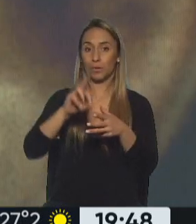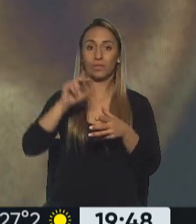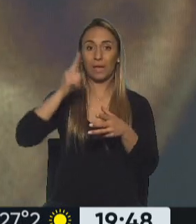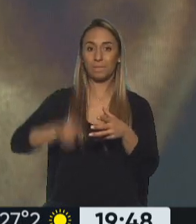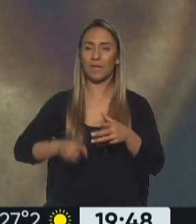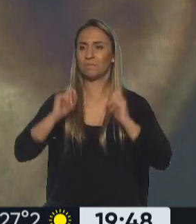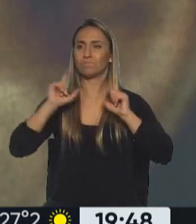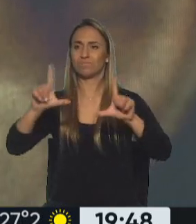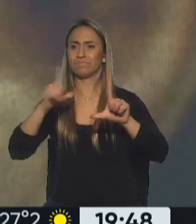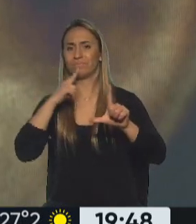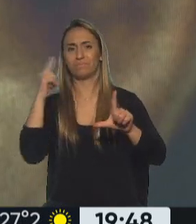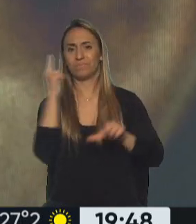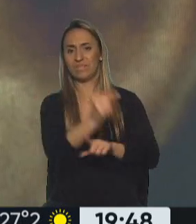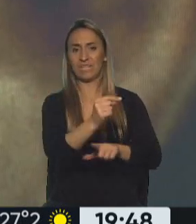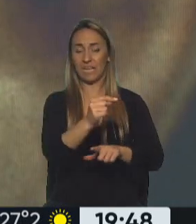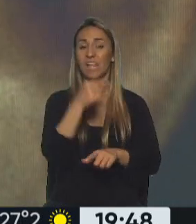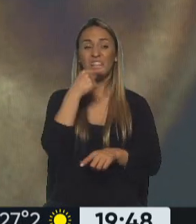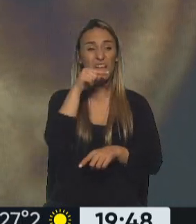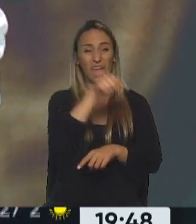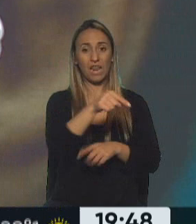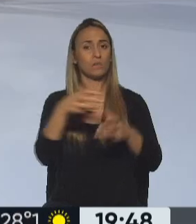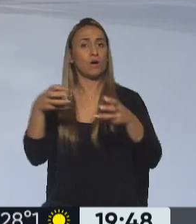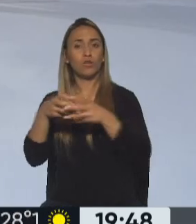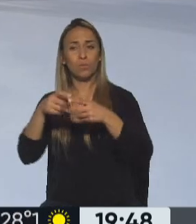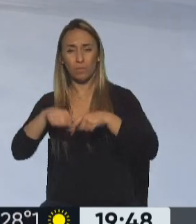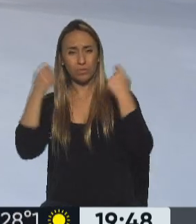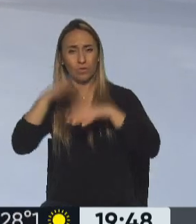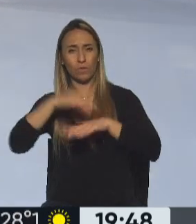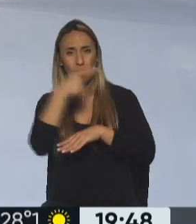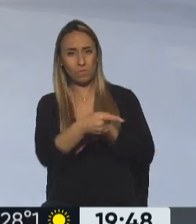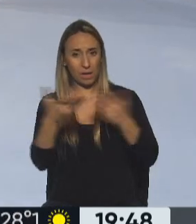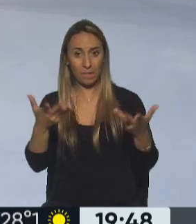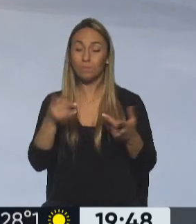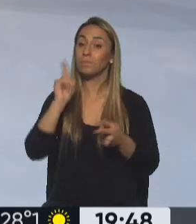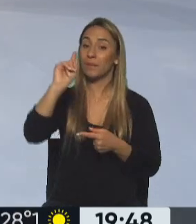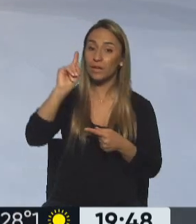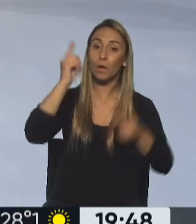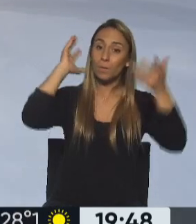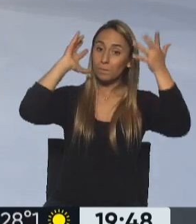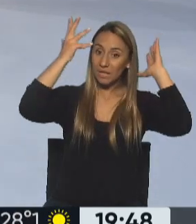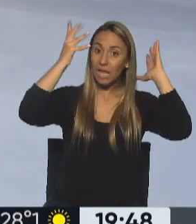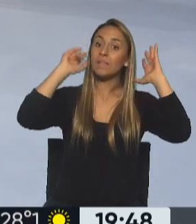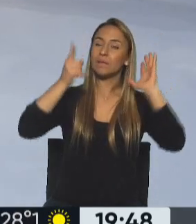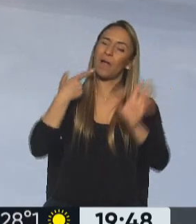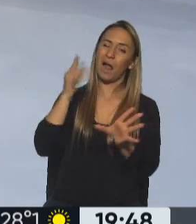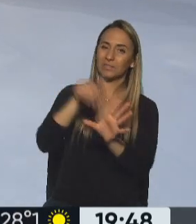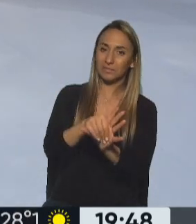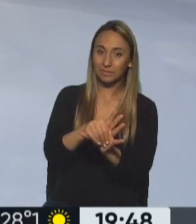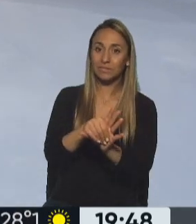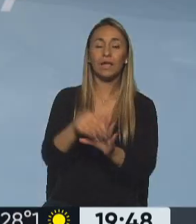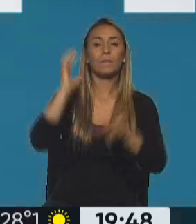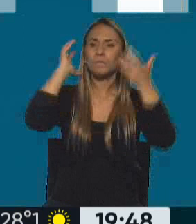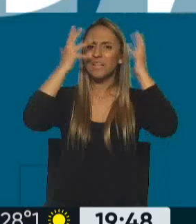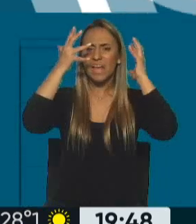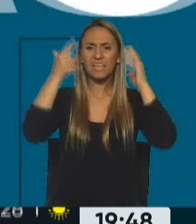repudiar y a tratarlo de roturista a Manes. Pero nos vamos a quedar con Milley, que se prendió en esta. Porque, ¿qué dice Javier